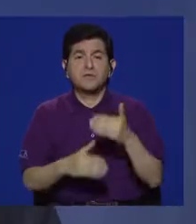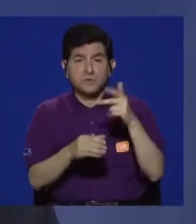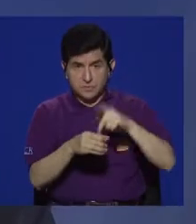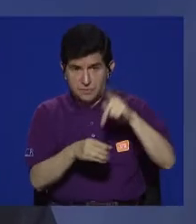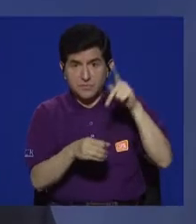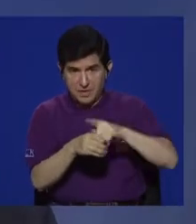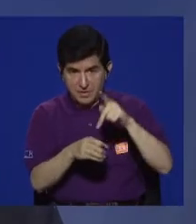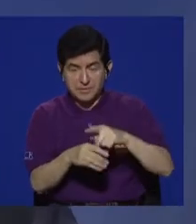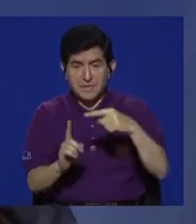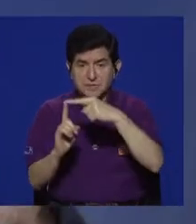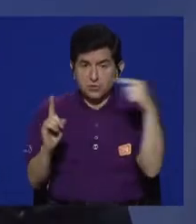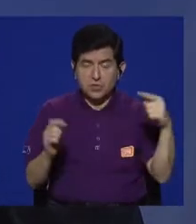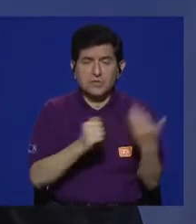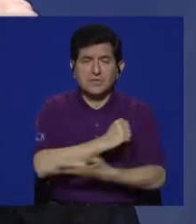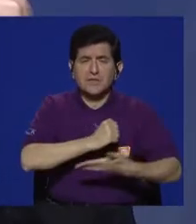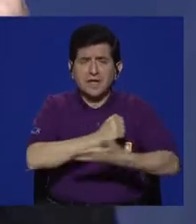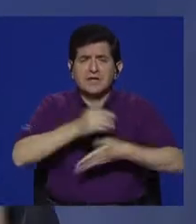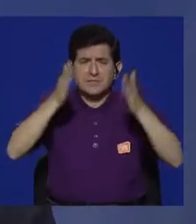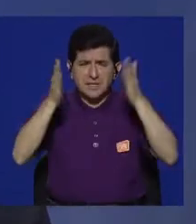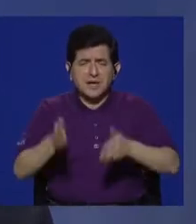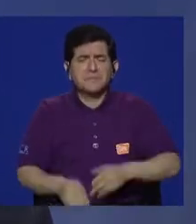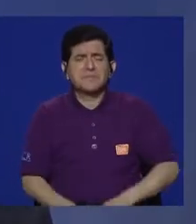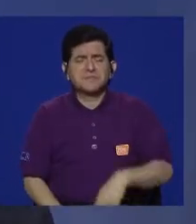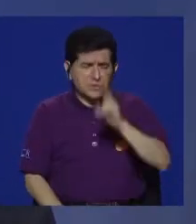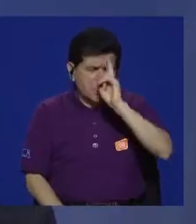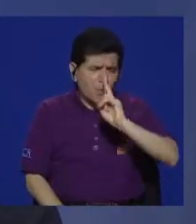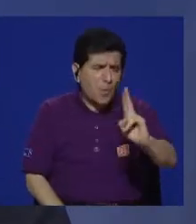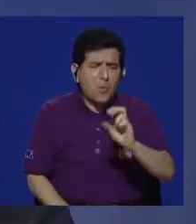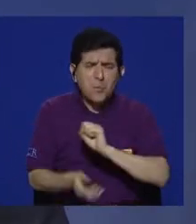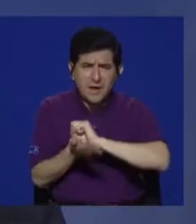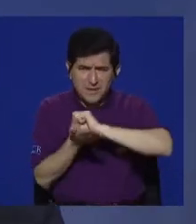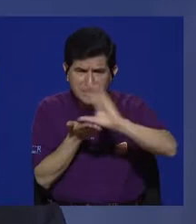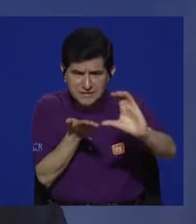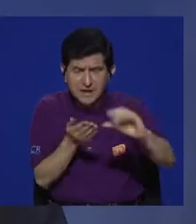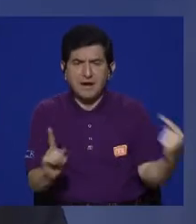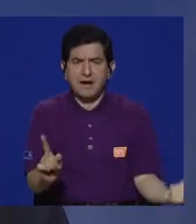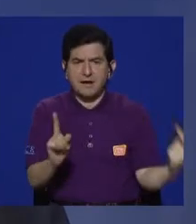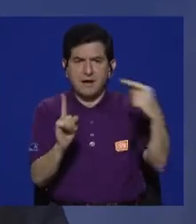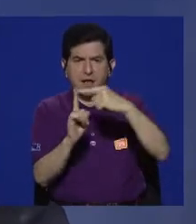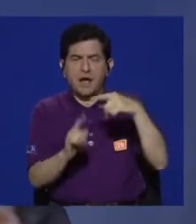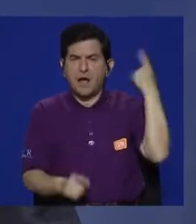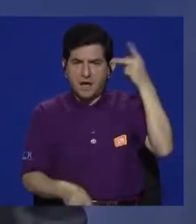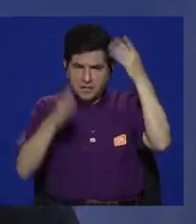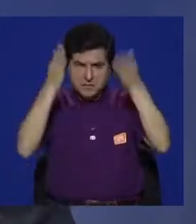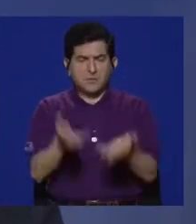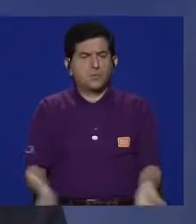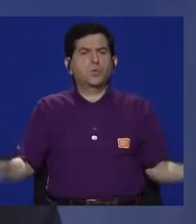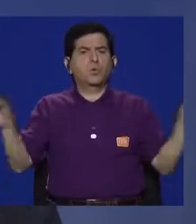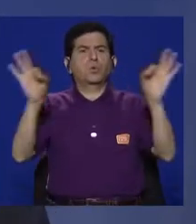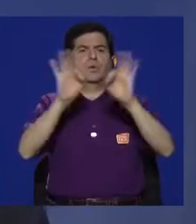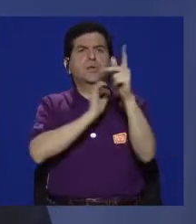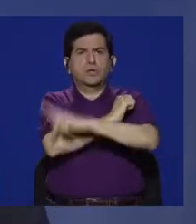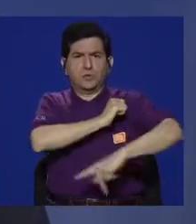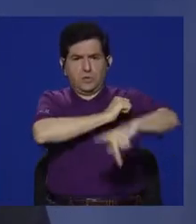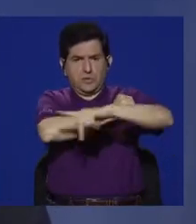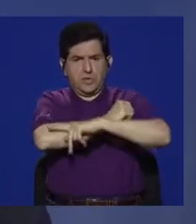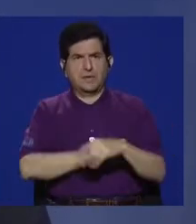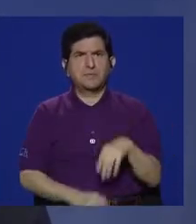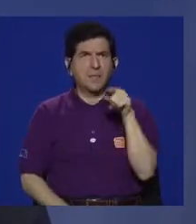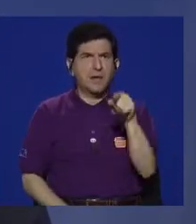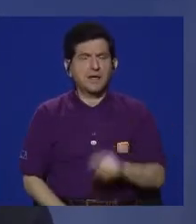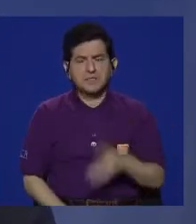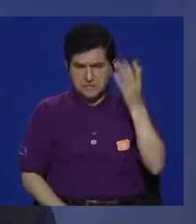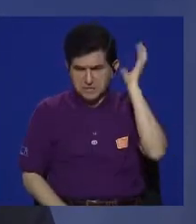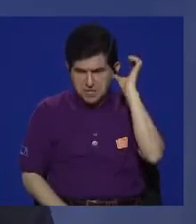con participación desde el campesino más humilde de San Carlos hasta los políticos más importantes del país